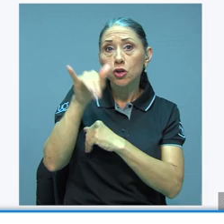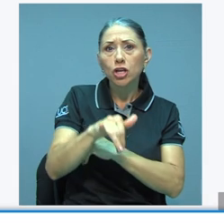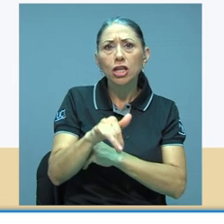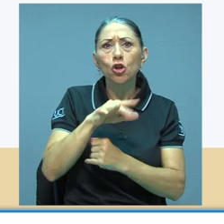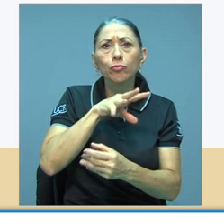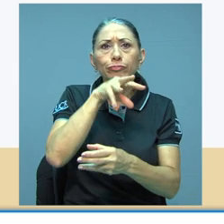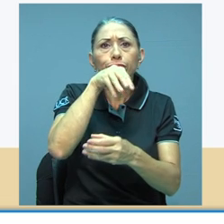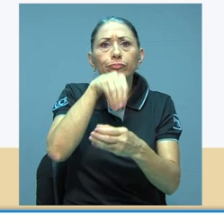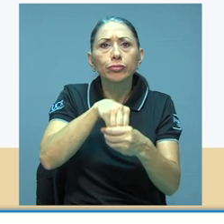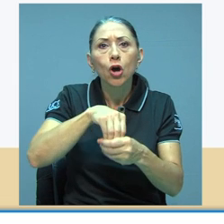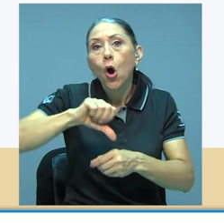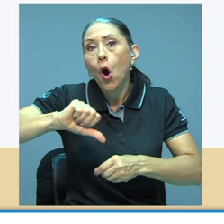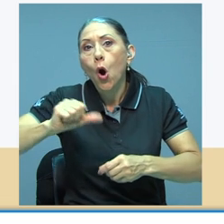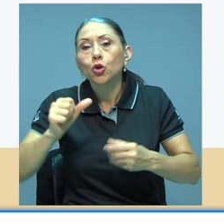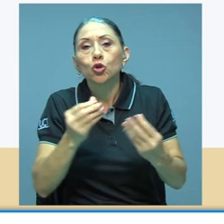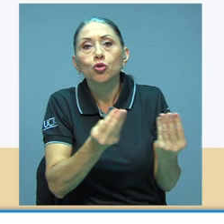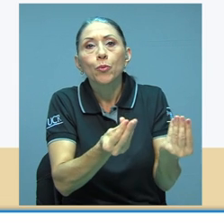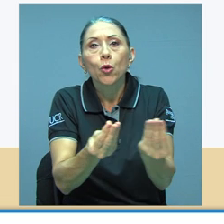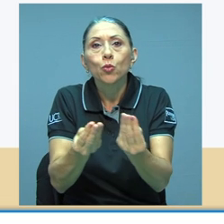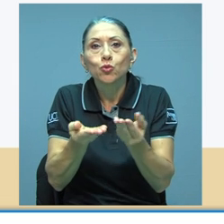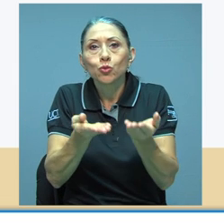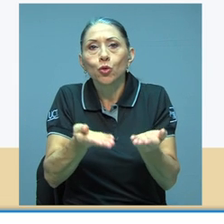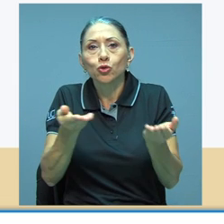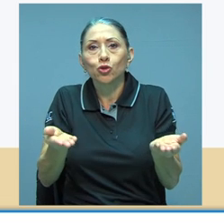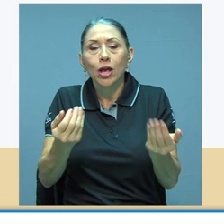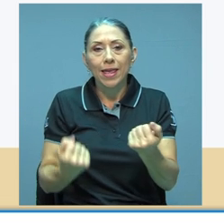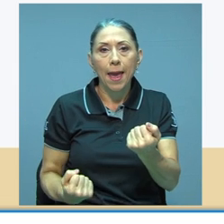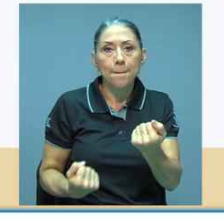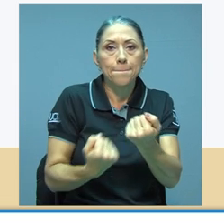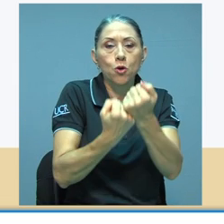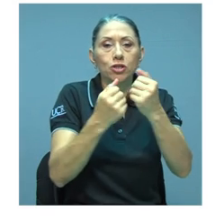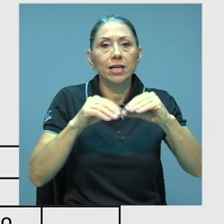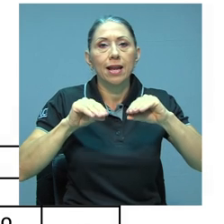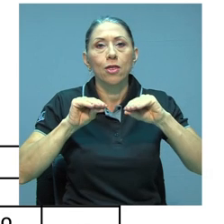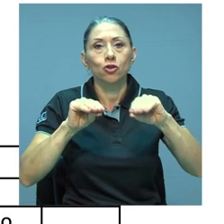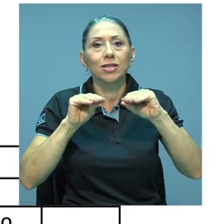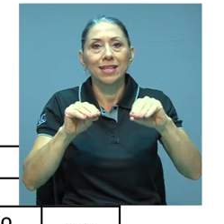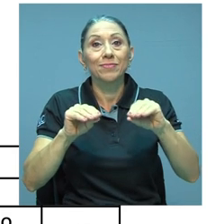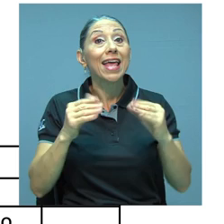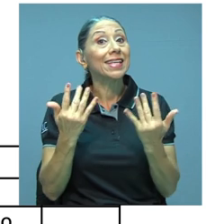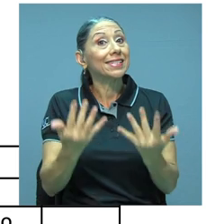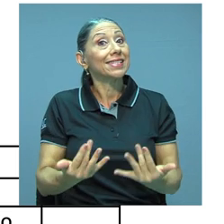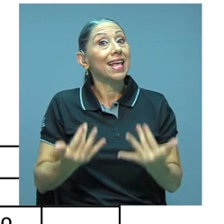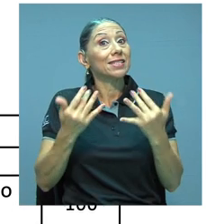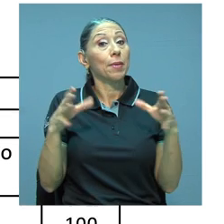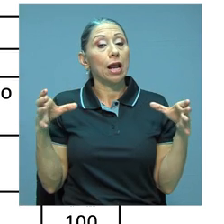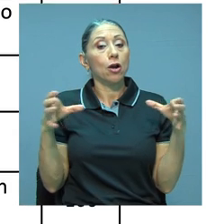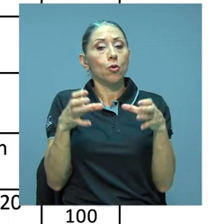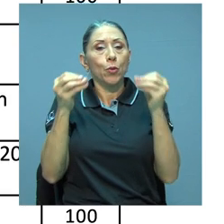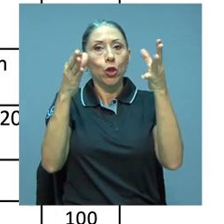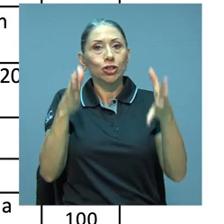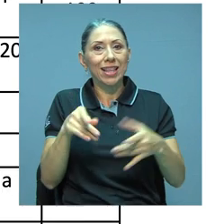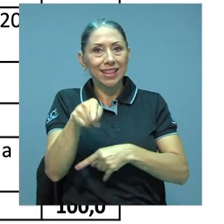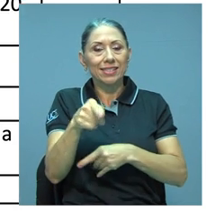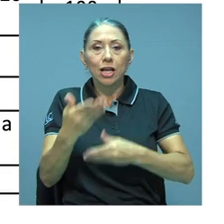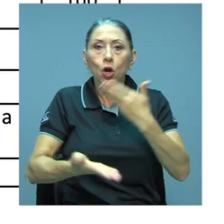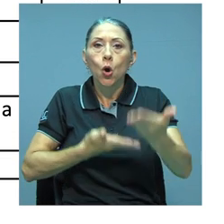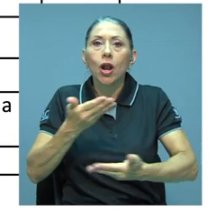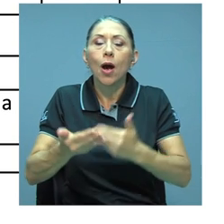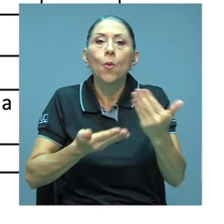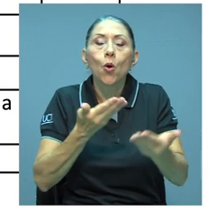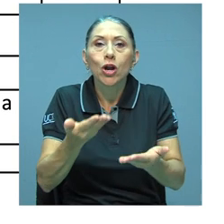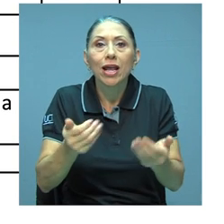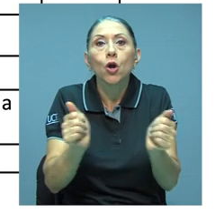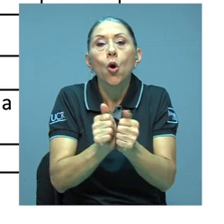comprende la creación de otros productos que apoyen en la labor de la docencia. De igual manera, se espera que el cuerpo docente de esta unidad colabore